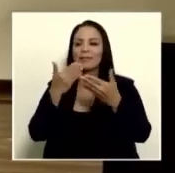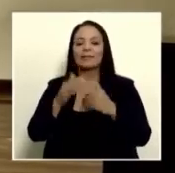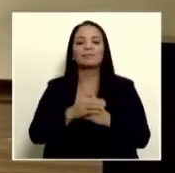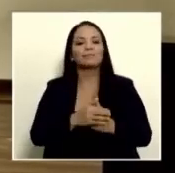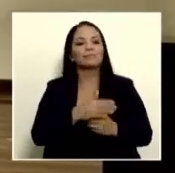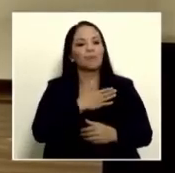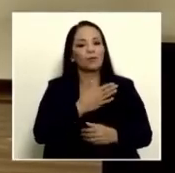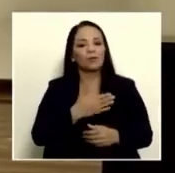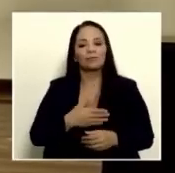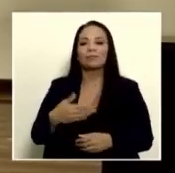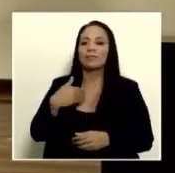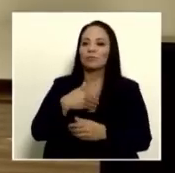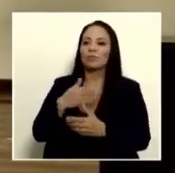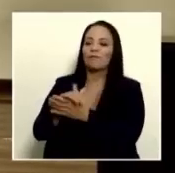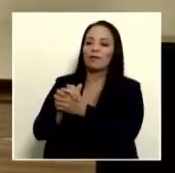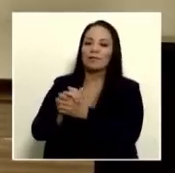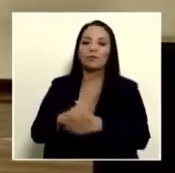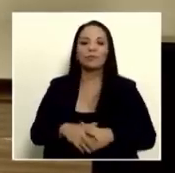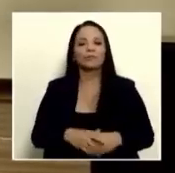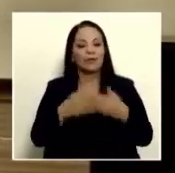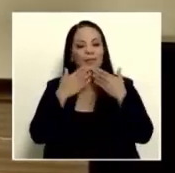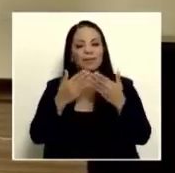Ministro, lo felicito. Muchas gracias.